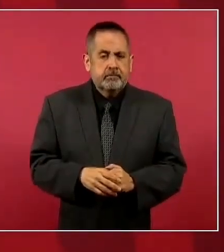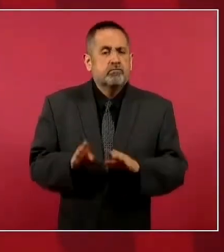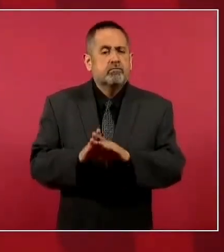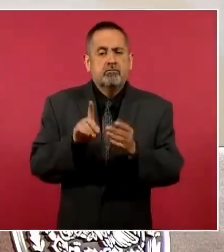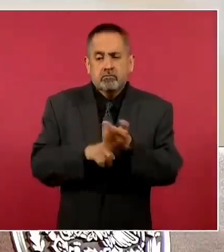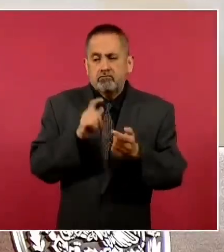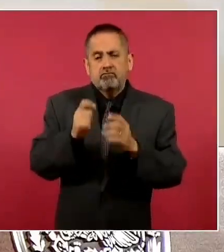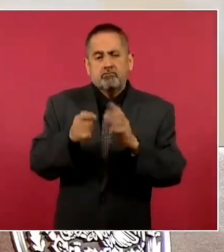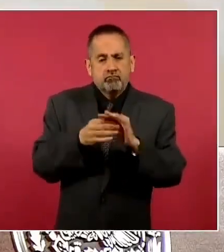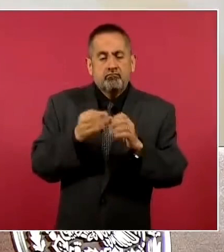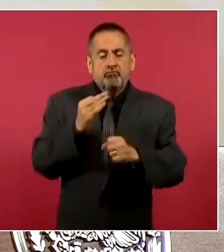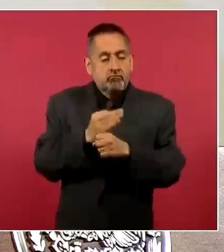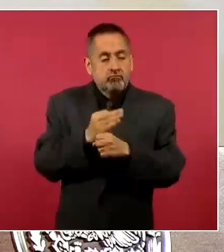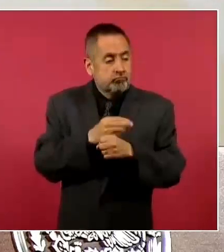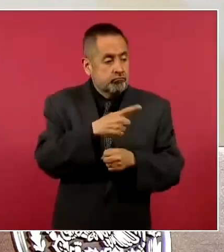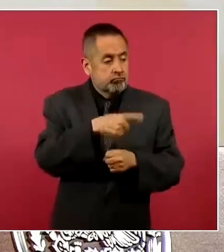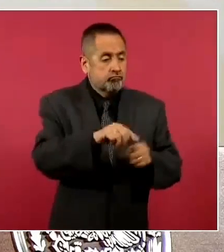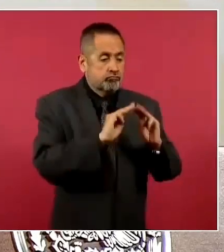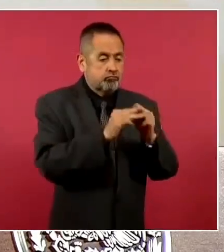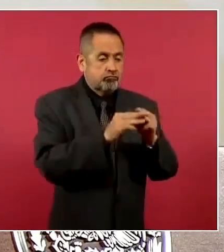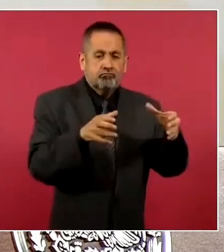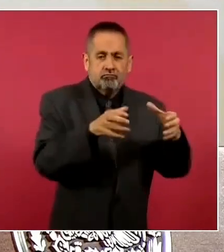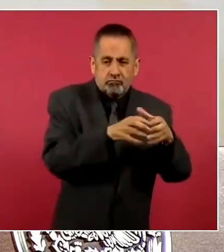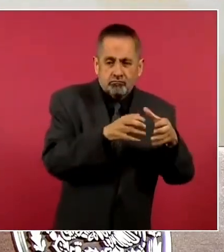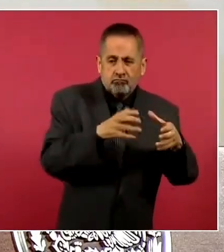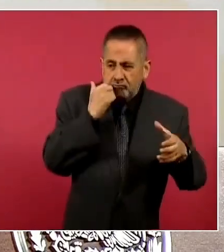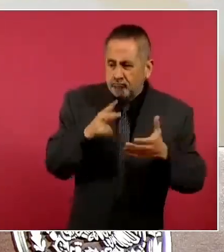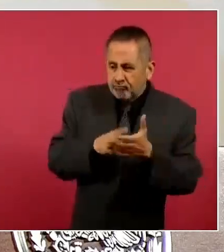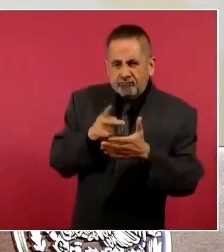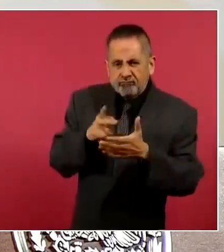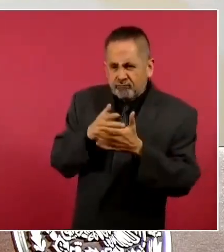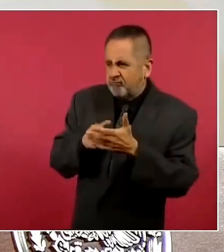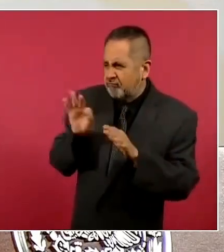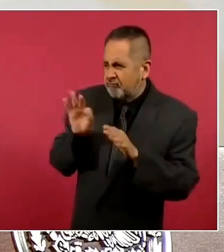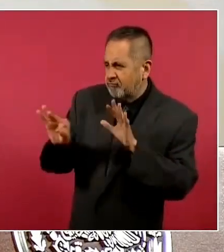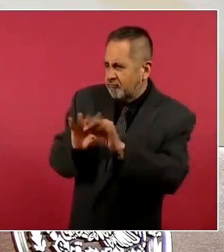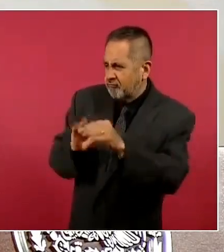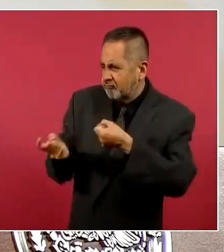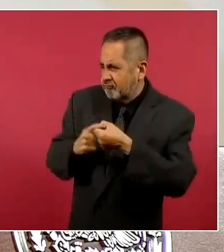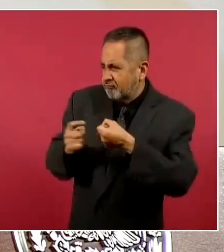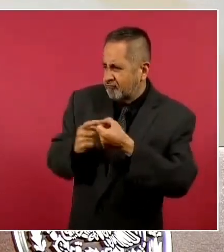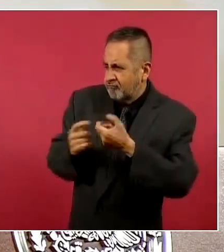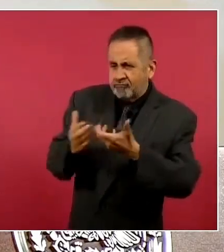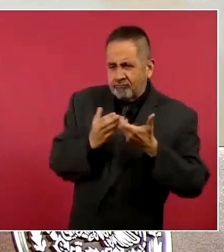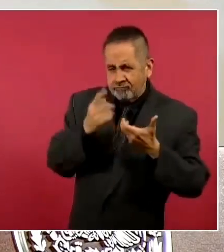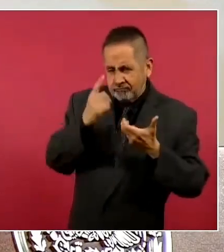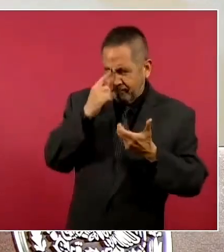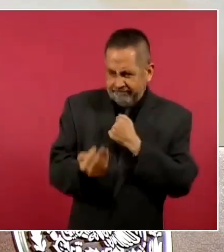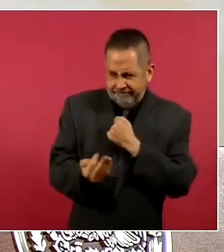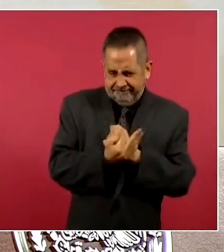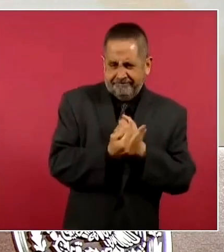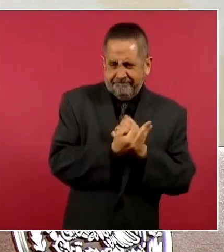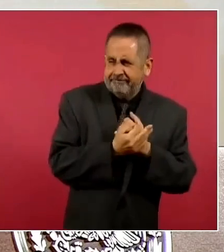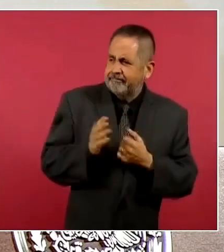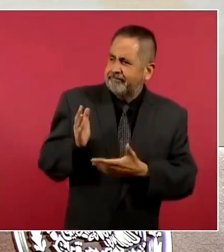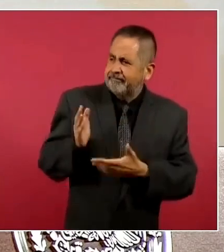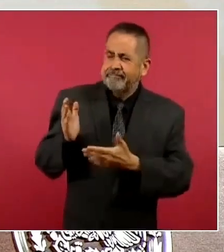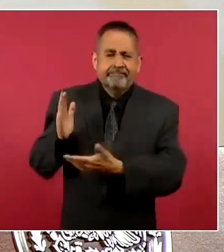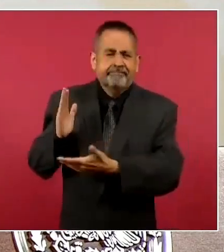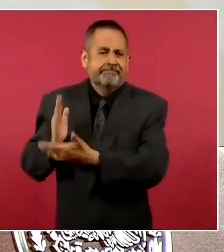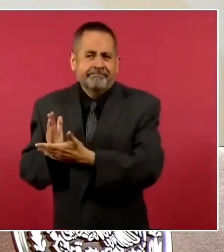queriendo reactivar estos mecanismos para que no haya vigilancia, porque